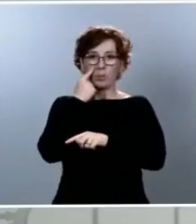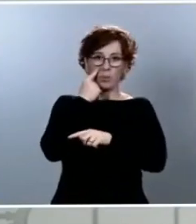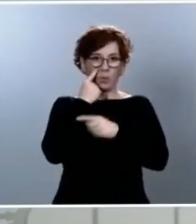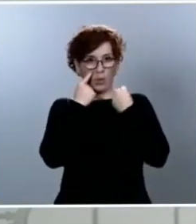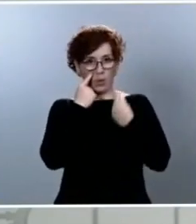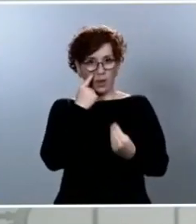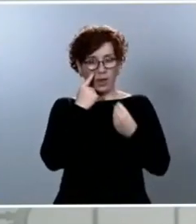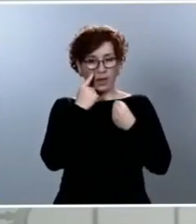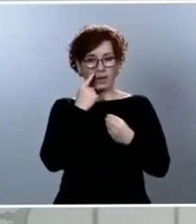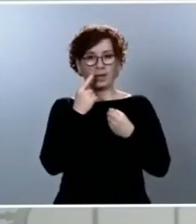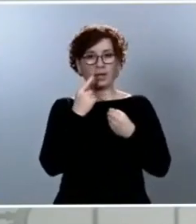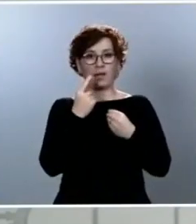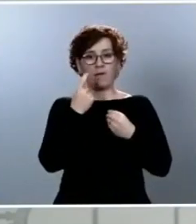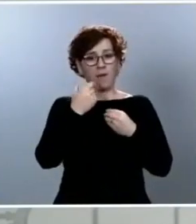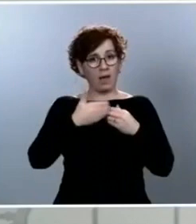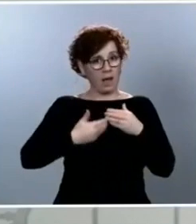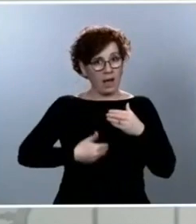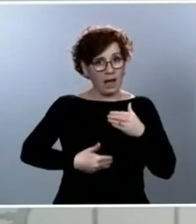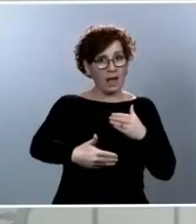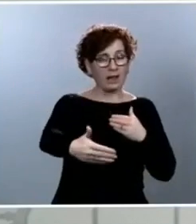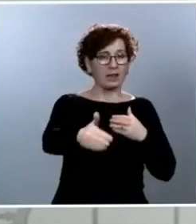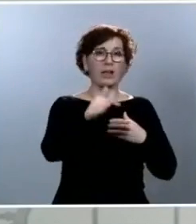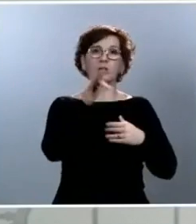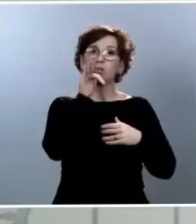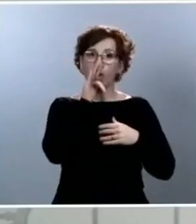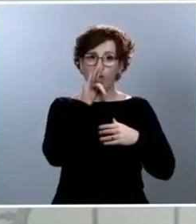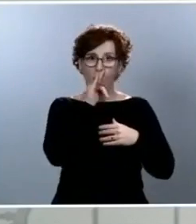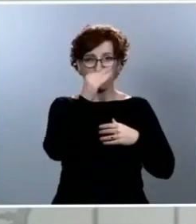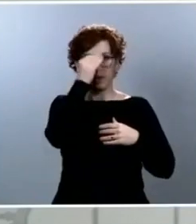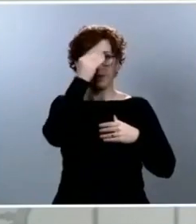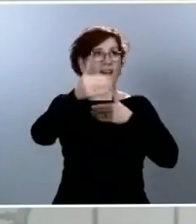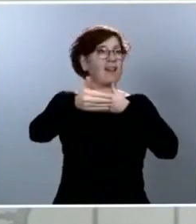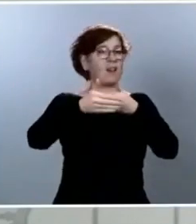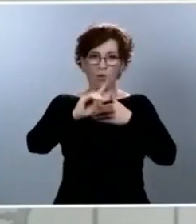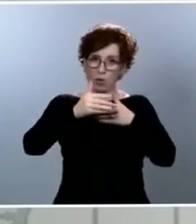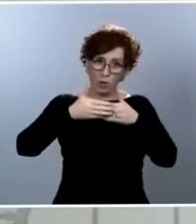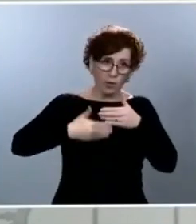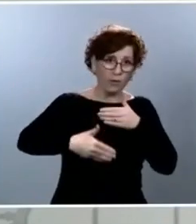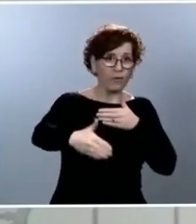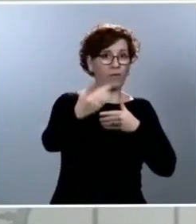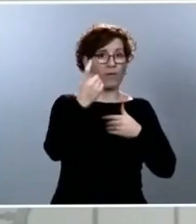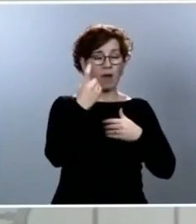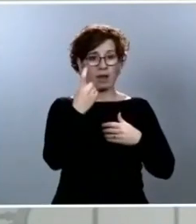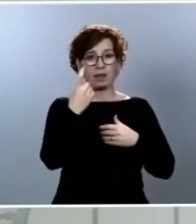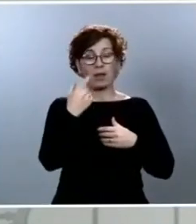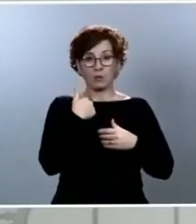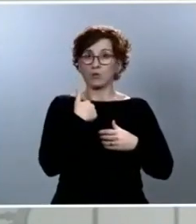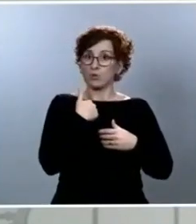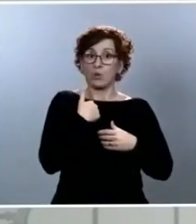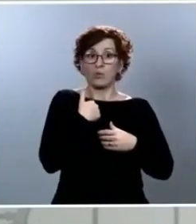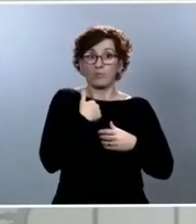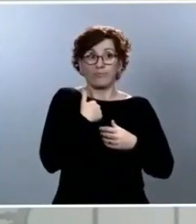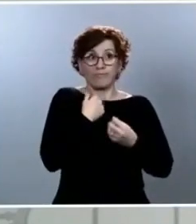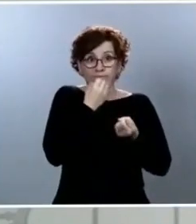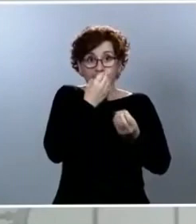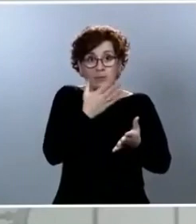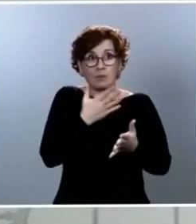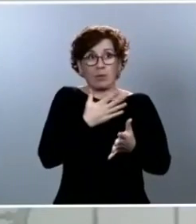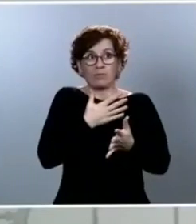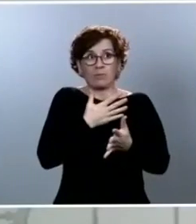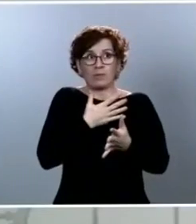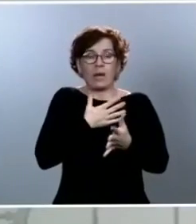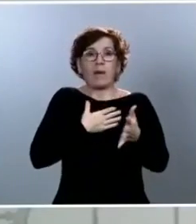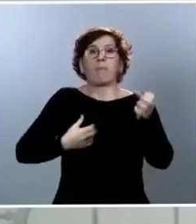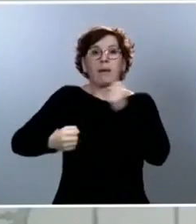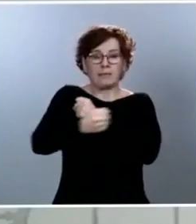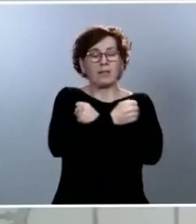para llegar a ese escenario y lo único que puedo trasladarle es la empatía y el compromiso del Gobierno de España para con el sector turístico, que